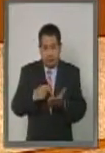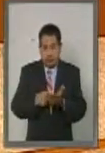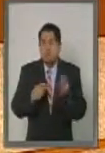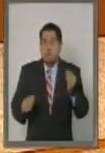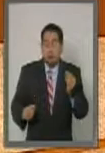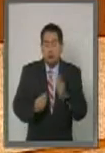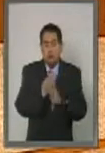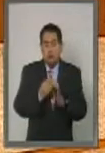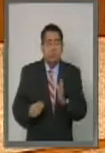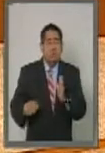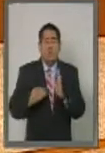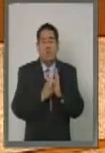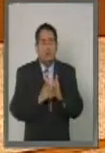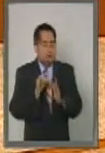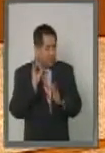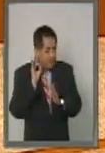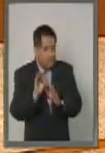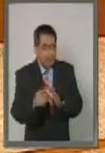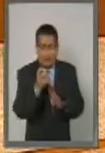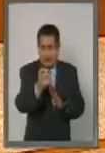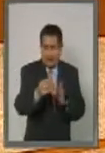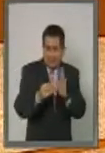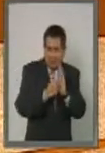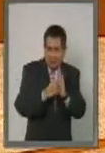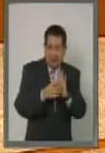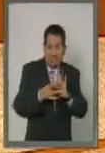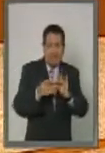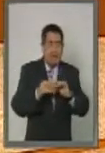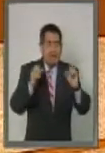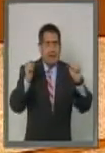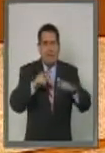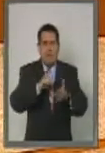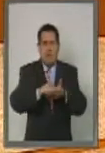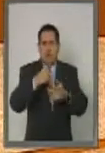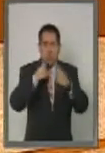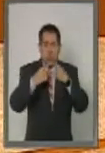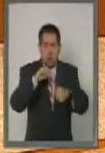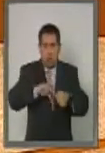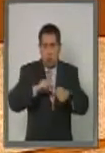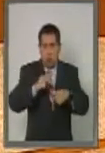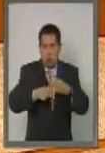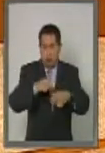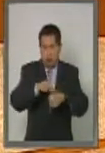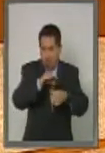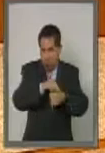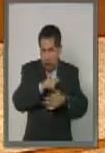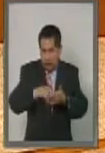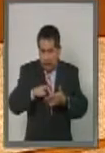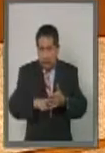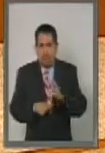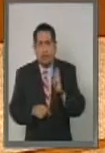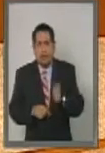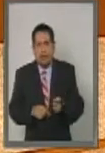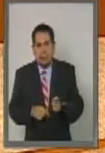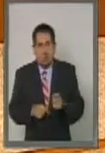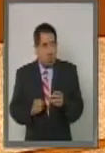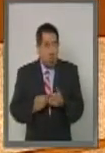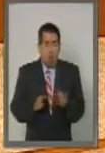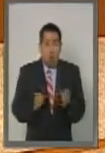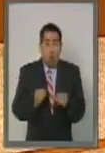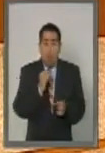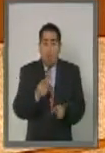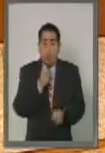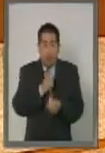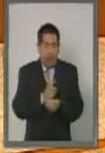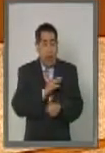inserta precisamente la Asamblea Consultiva que hoy votamos se abre un nuevo espectro de